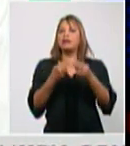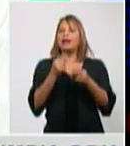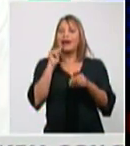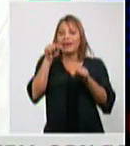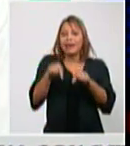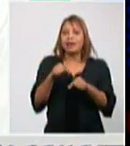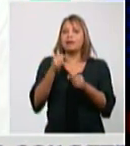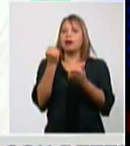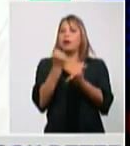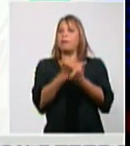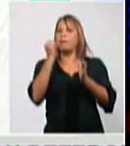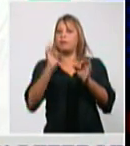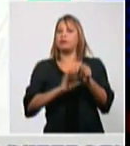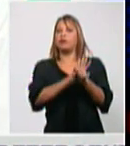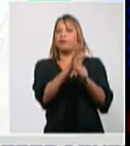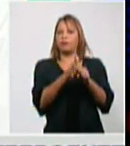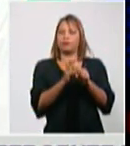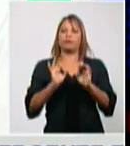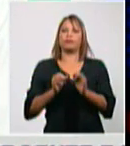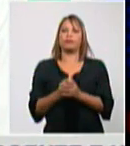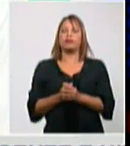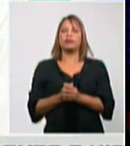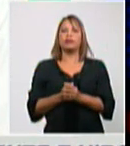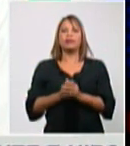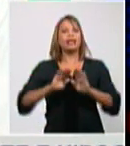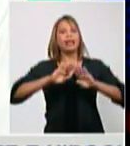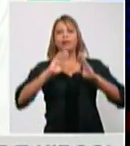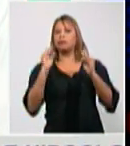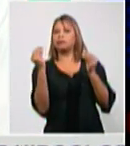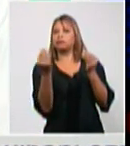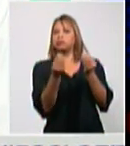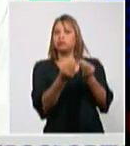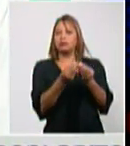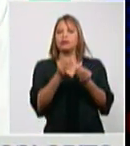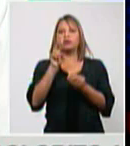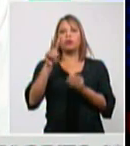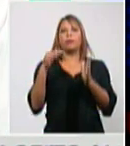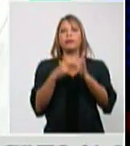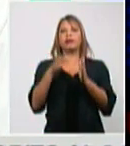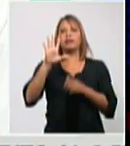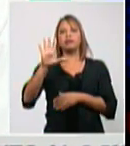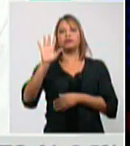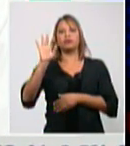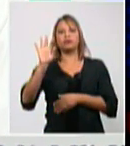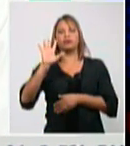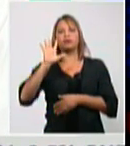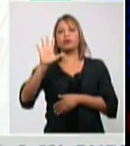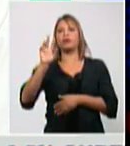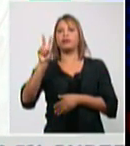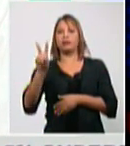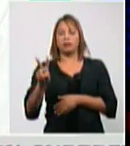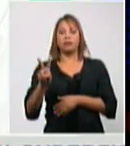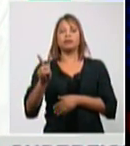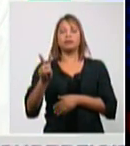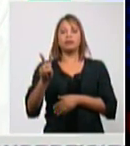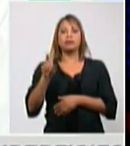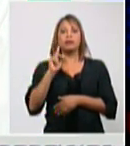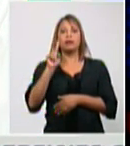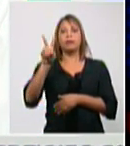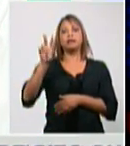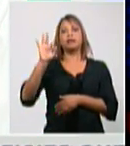esta forma ya se acumulan 2.552, el 21,8% que